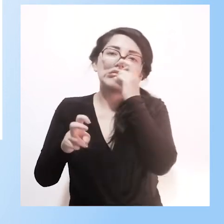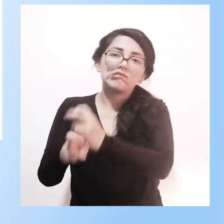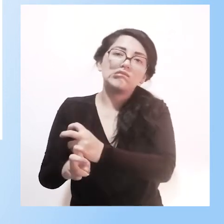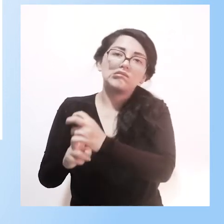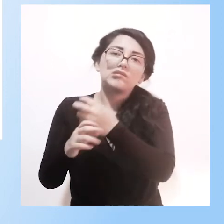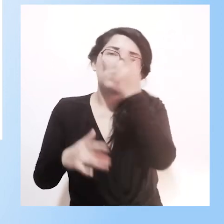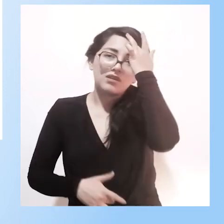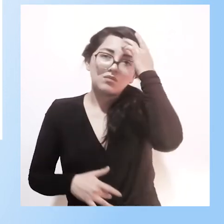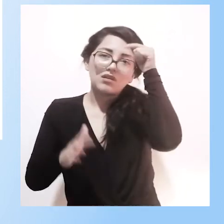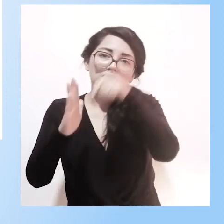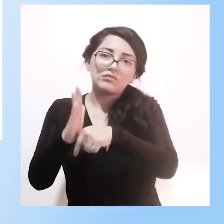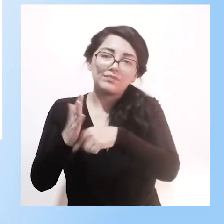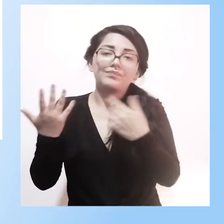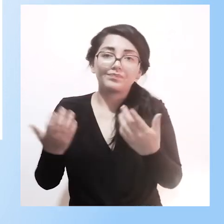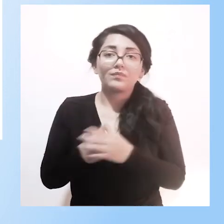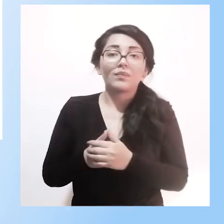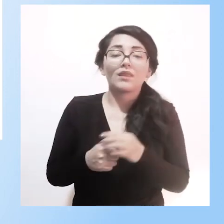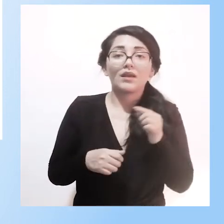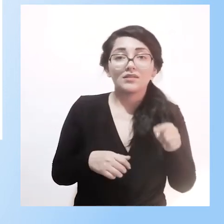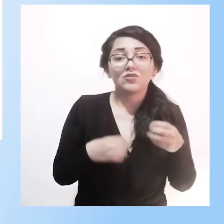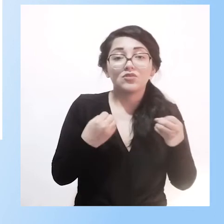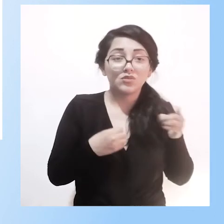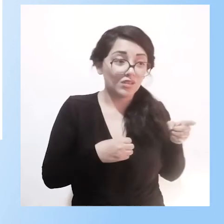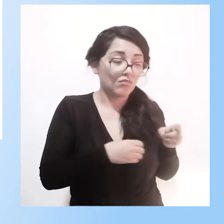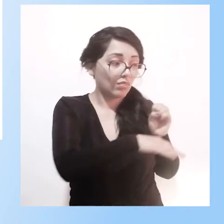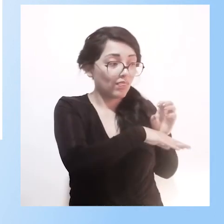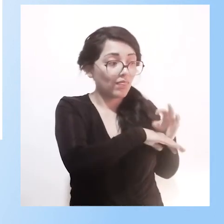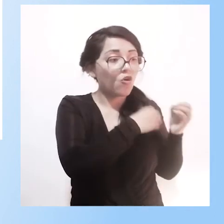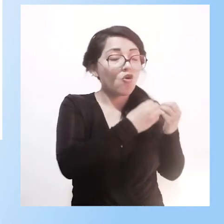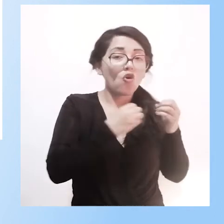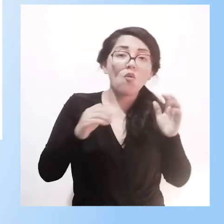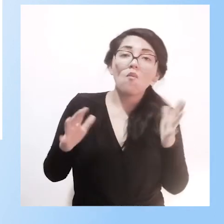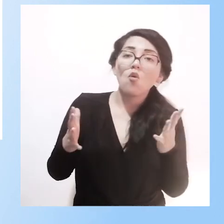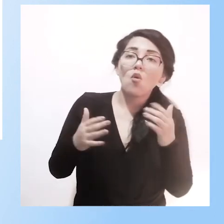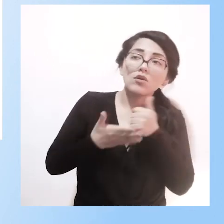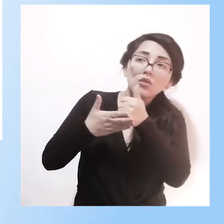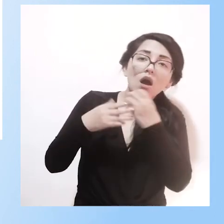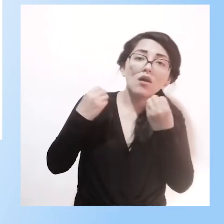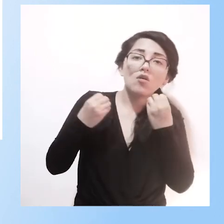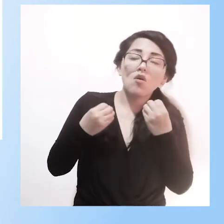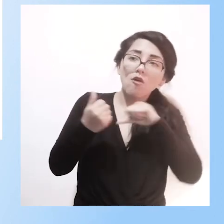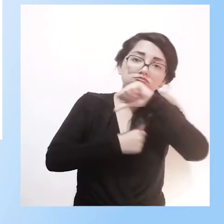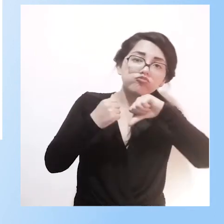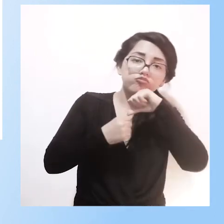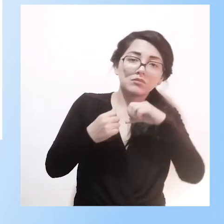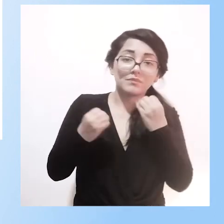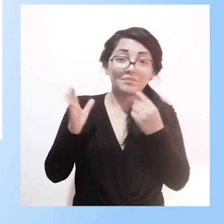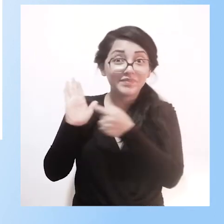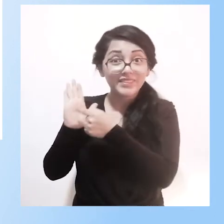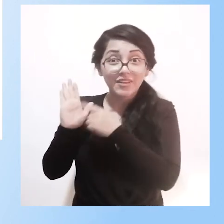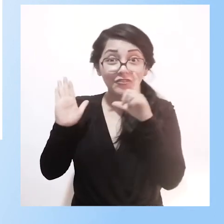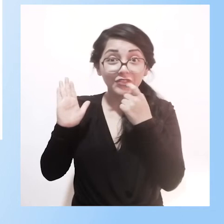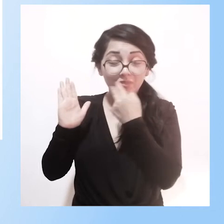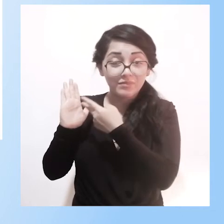salas de aula y saber cómo lidar con ellos. Acá vemos la directora de la escuela,